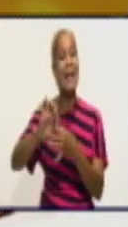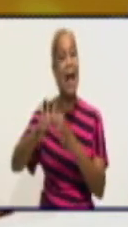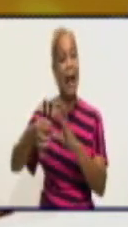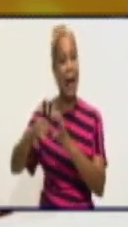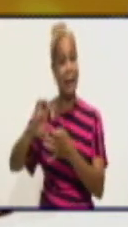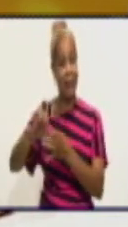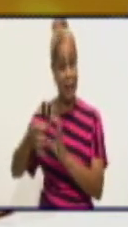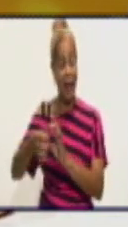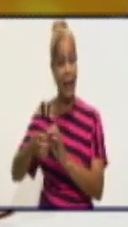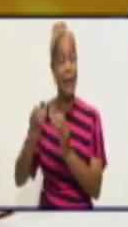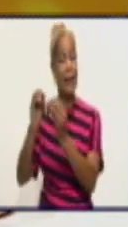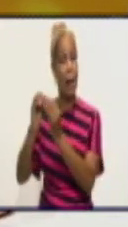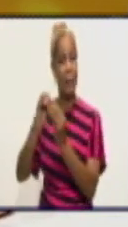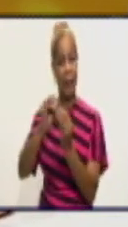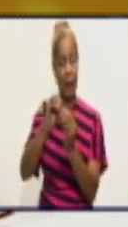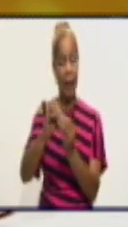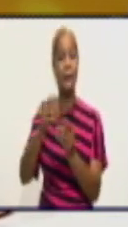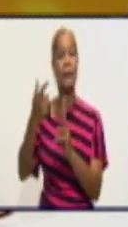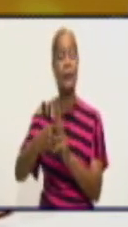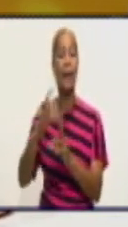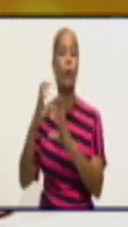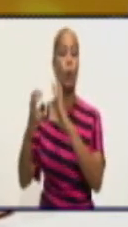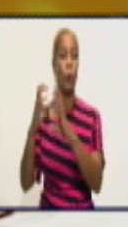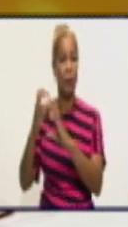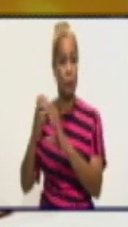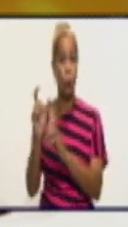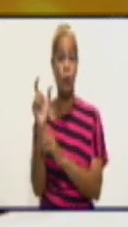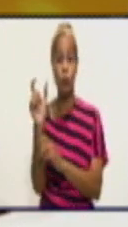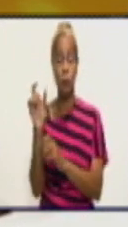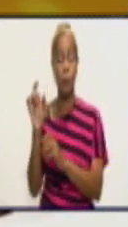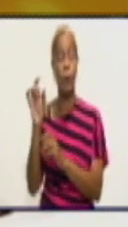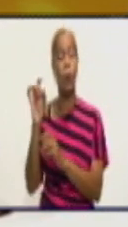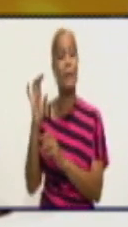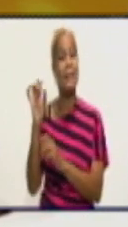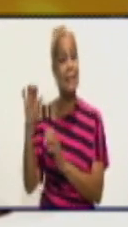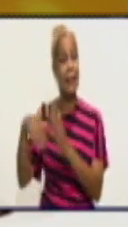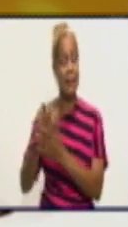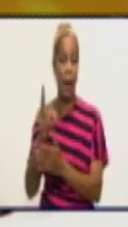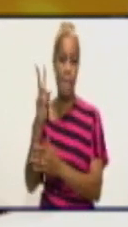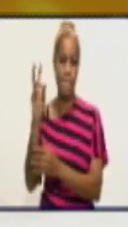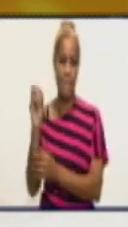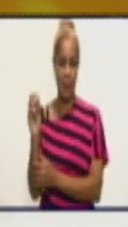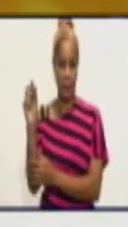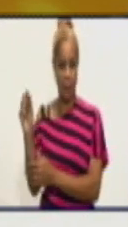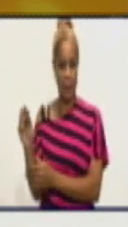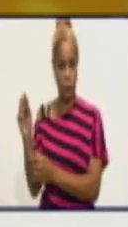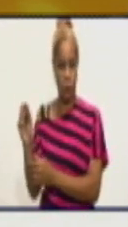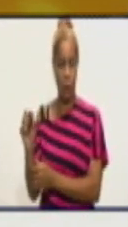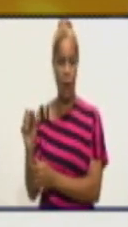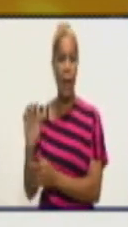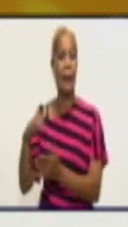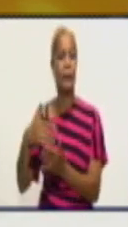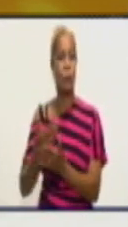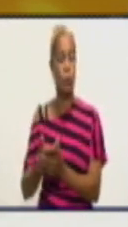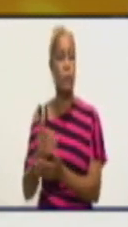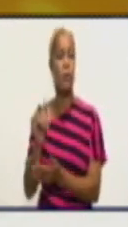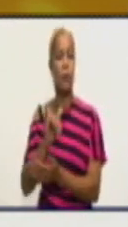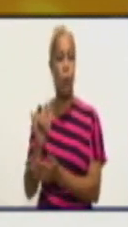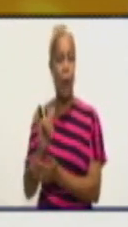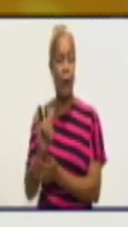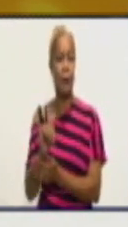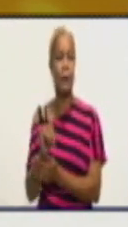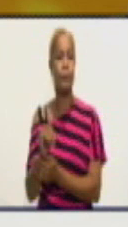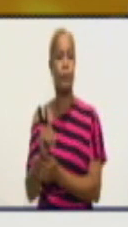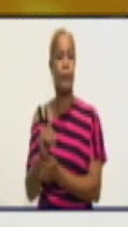y ya Cautocristo ha reportado en los últimos 15 días 20 casos. La mayoría de esta transmisión han sido intrafamiliares, es decir,